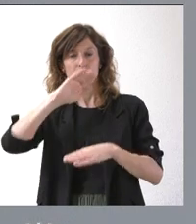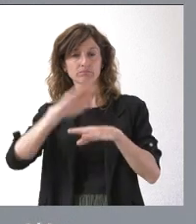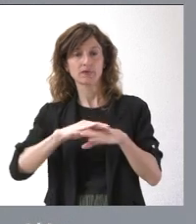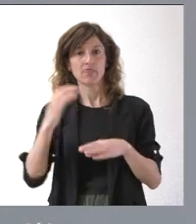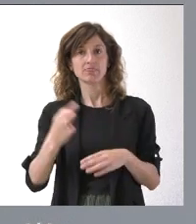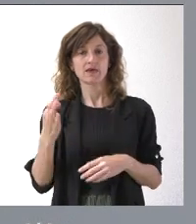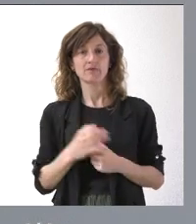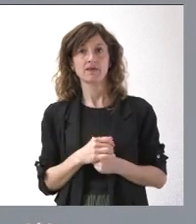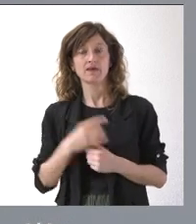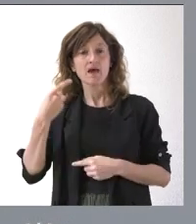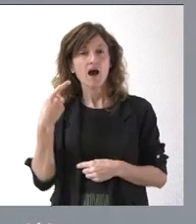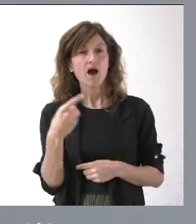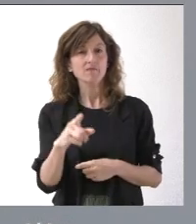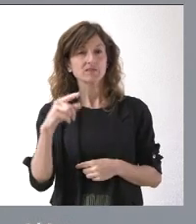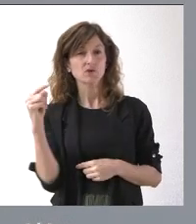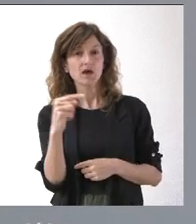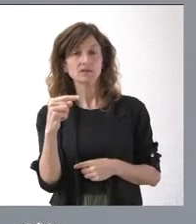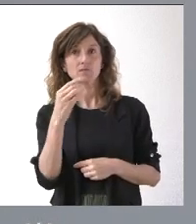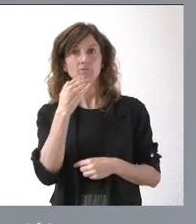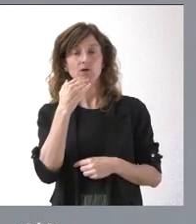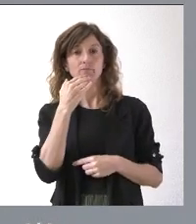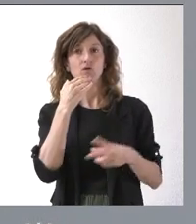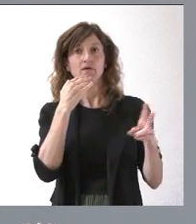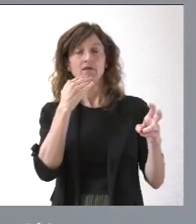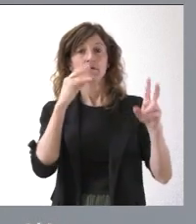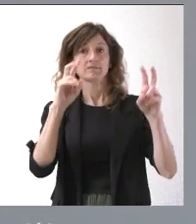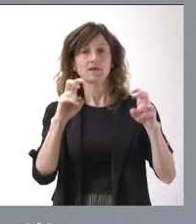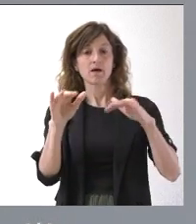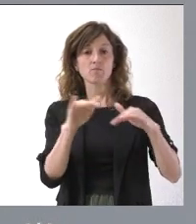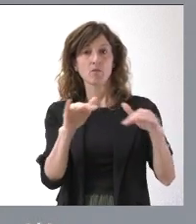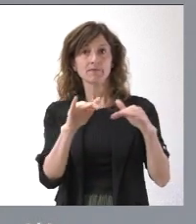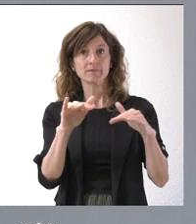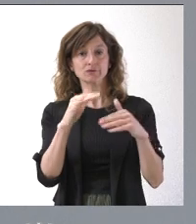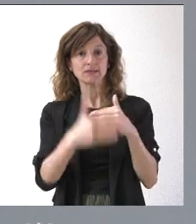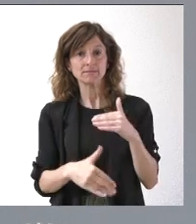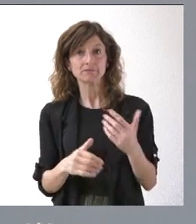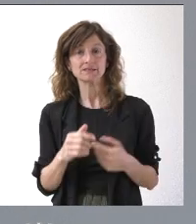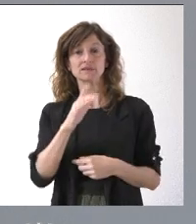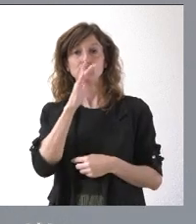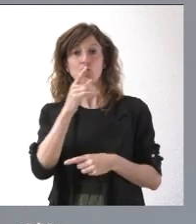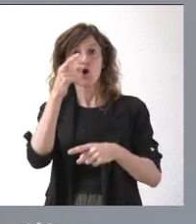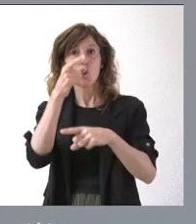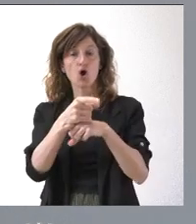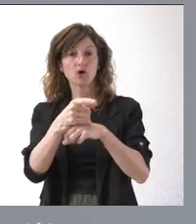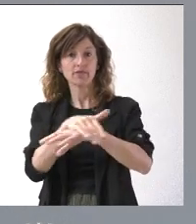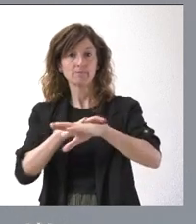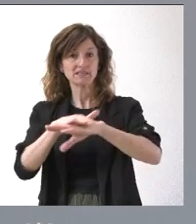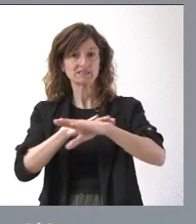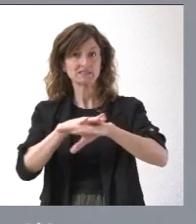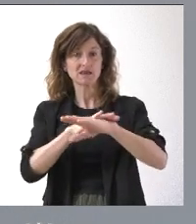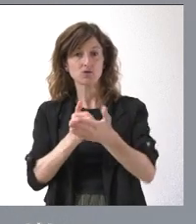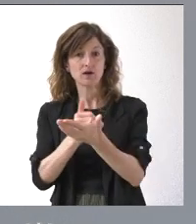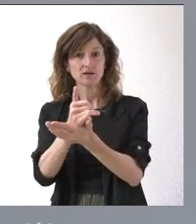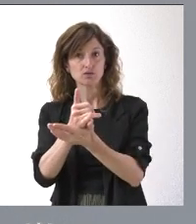perjuicio se causa cuando se ha limitado ese movimiento. Ese movimiento se ha limitado, saben ustedes, por una orden del Ministerio de